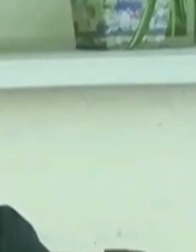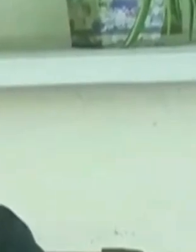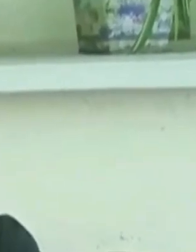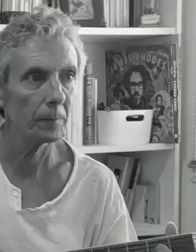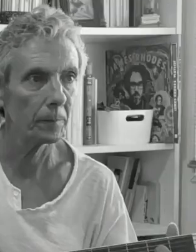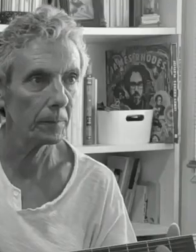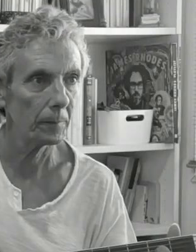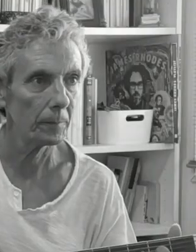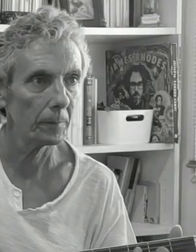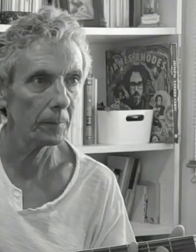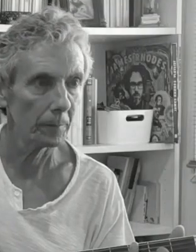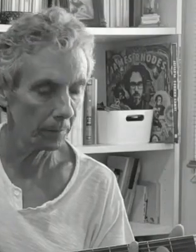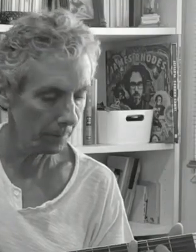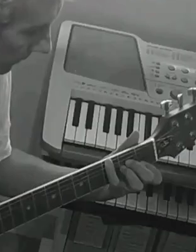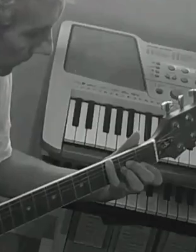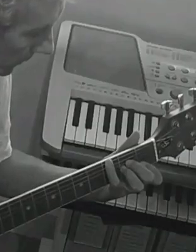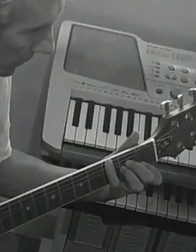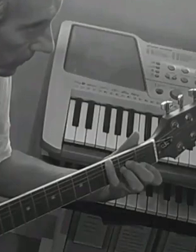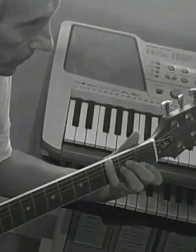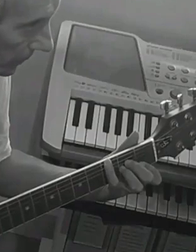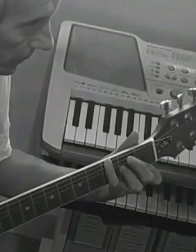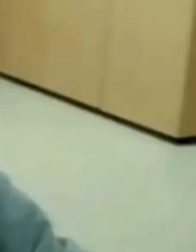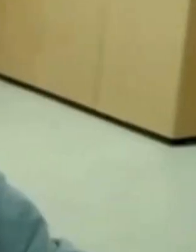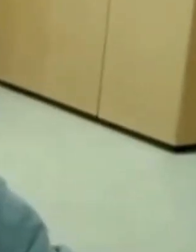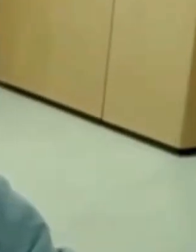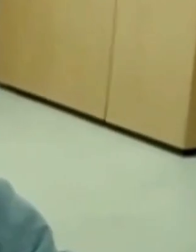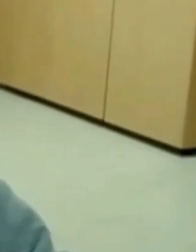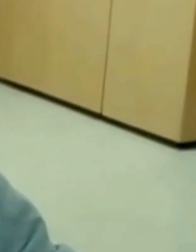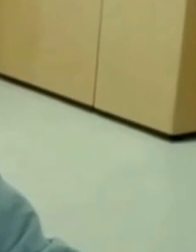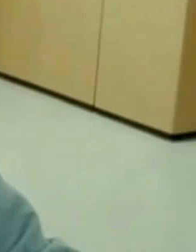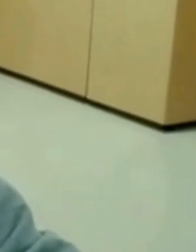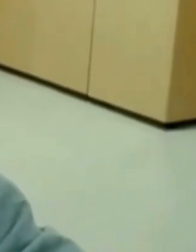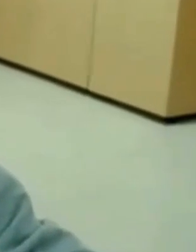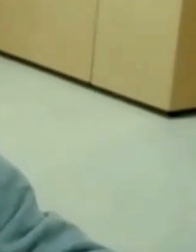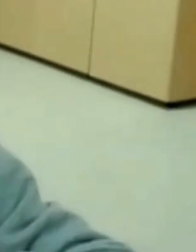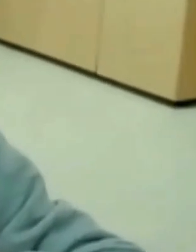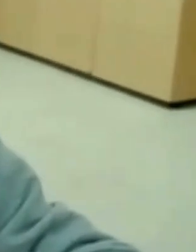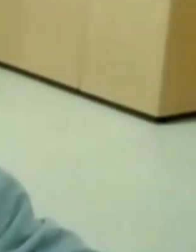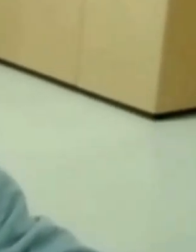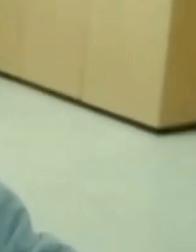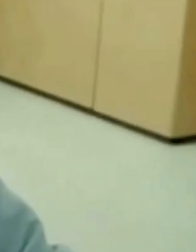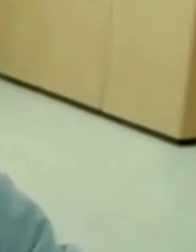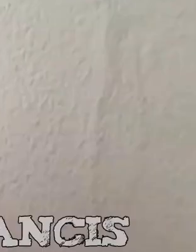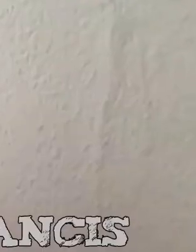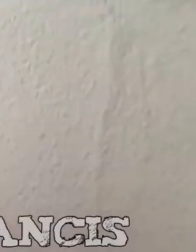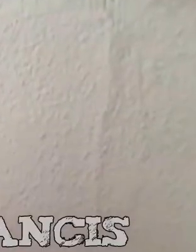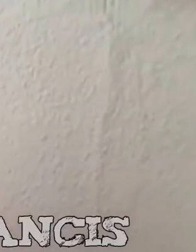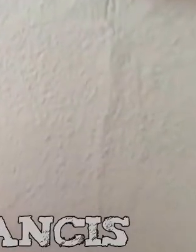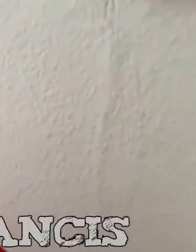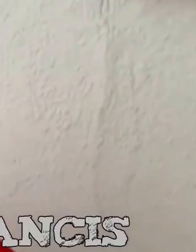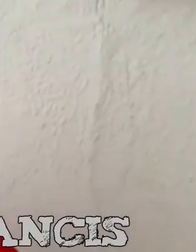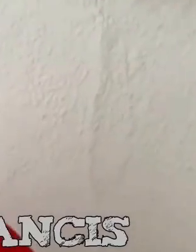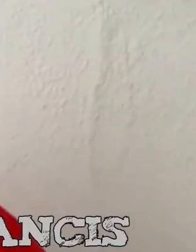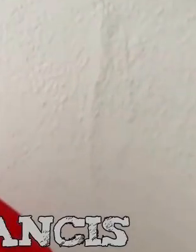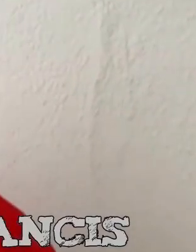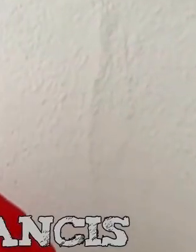Esta canción no es para ellas porque no la van a entender. Esta canción es por ellas, por sus deseos, sus intereses, sus derechos, sus poderes. Y